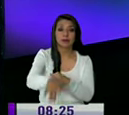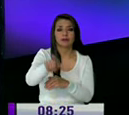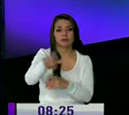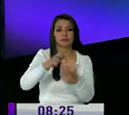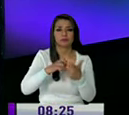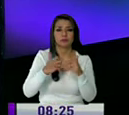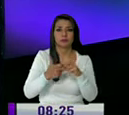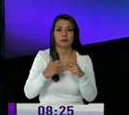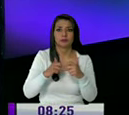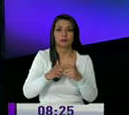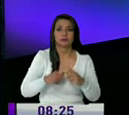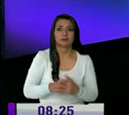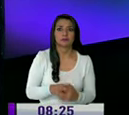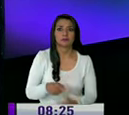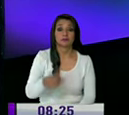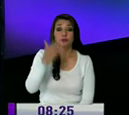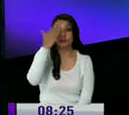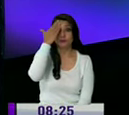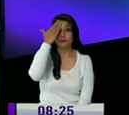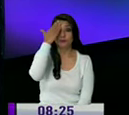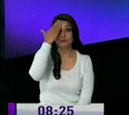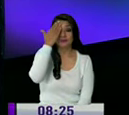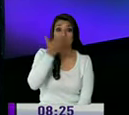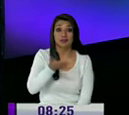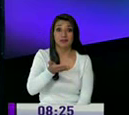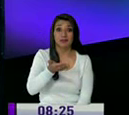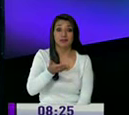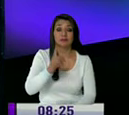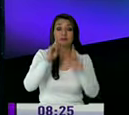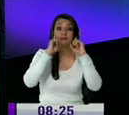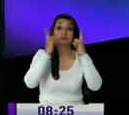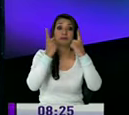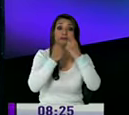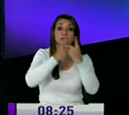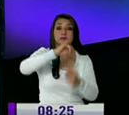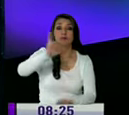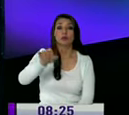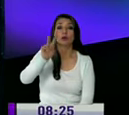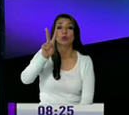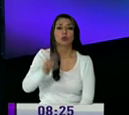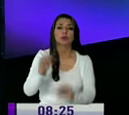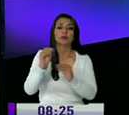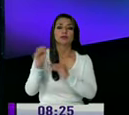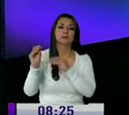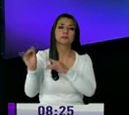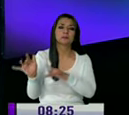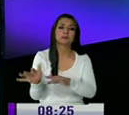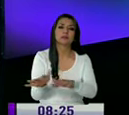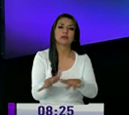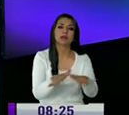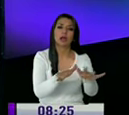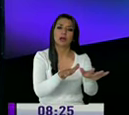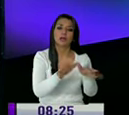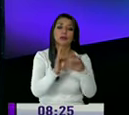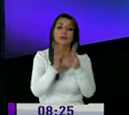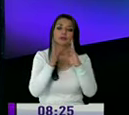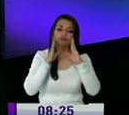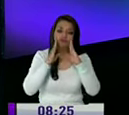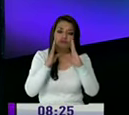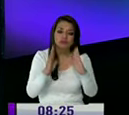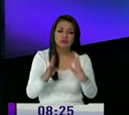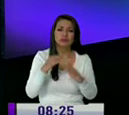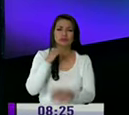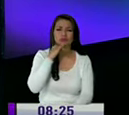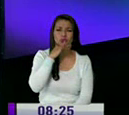esta problemática sabemos acá que pues San Judas Tadeos va a ser el milagrito inmediatamente serán atendidos los vecinos la